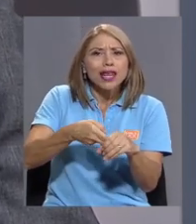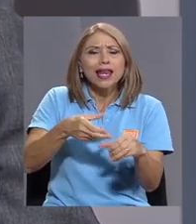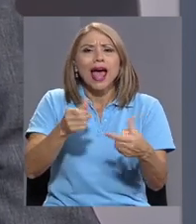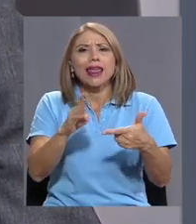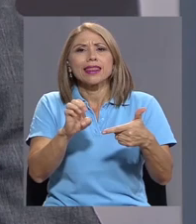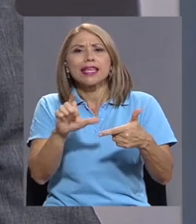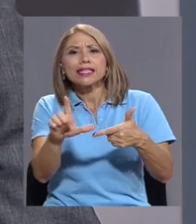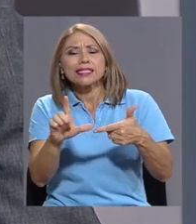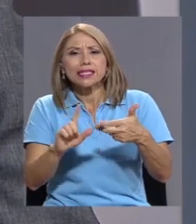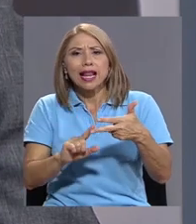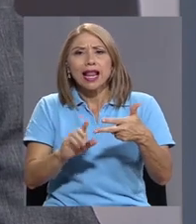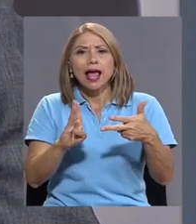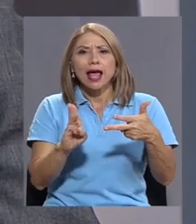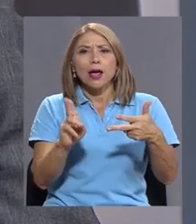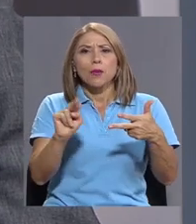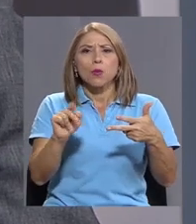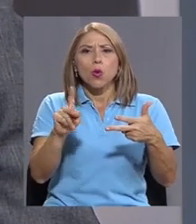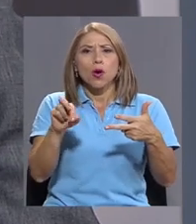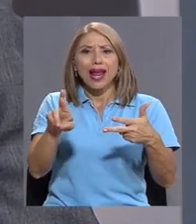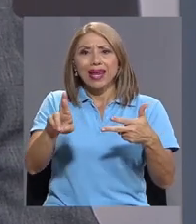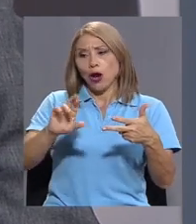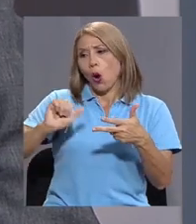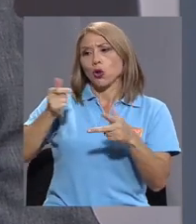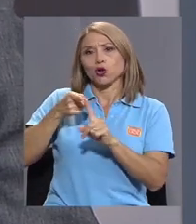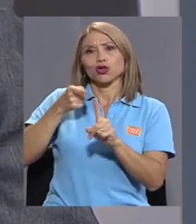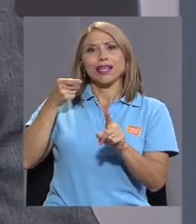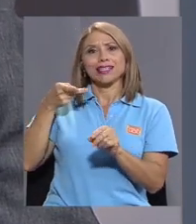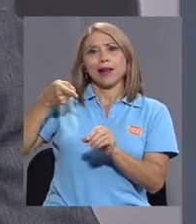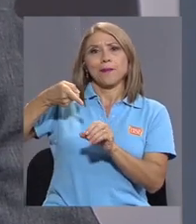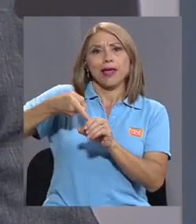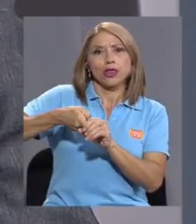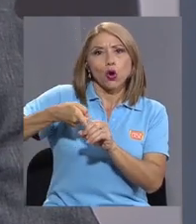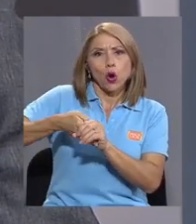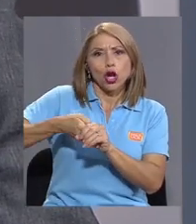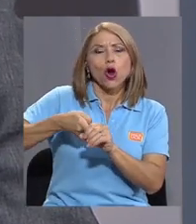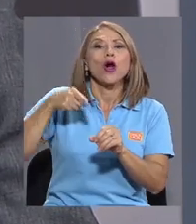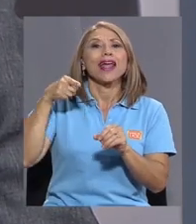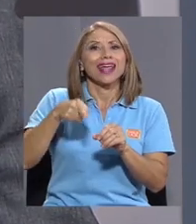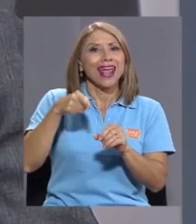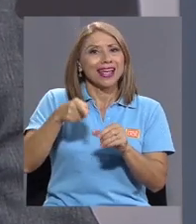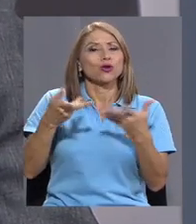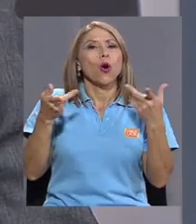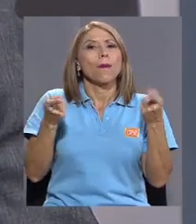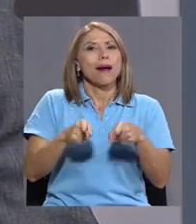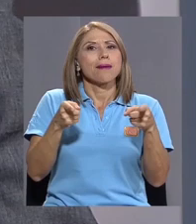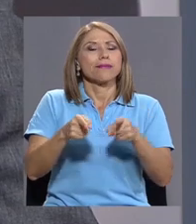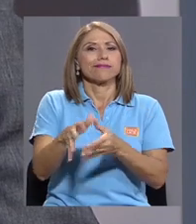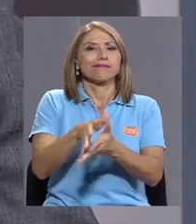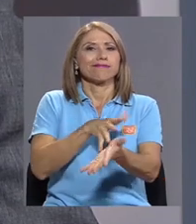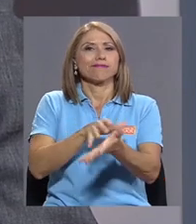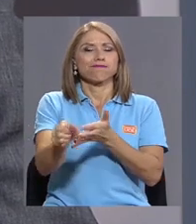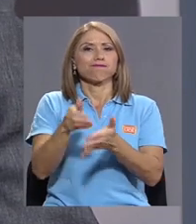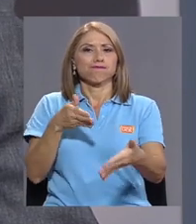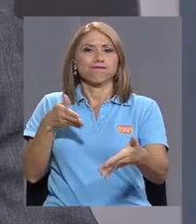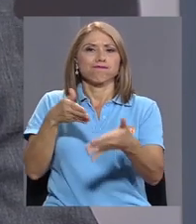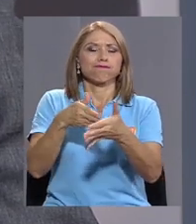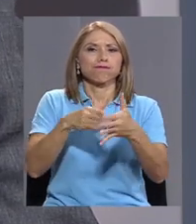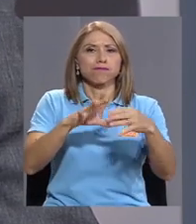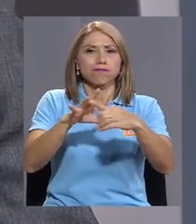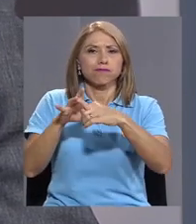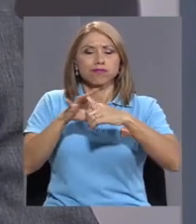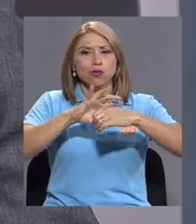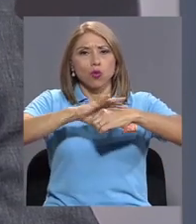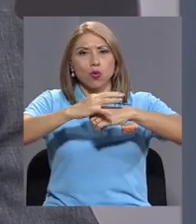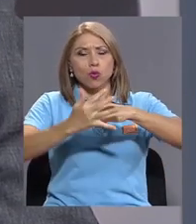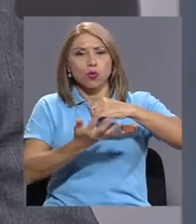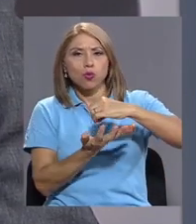búnker y otros derivados del petróleo que son los que están causando más daño a la atmósfera como tal.